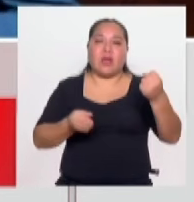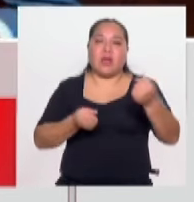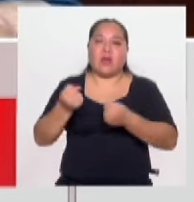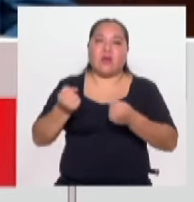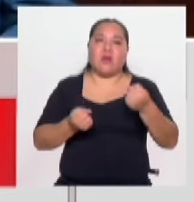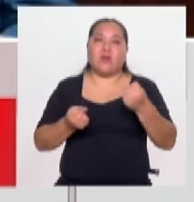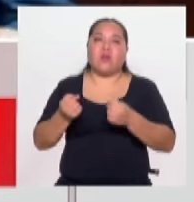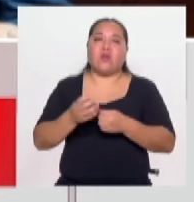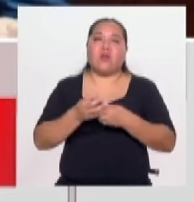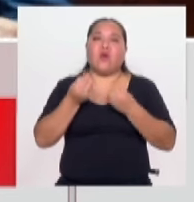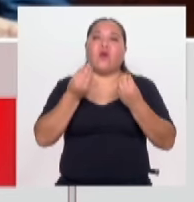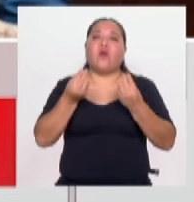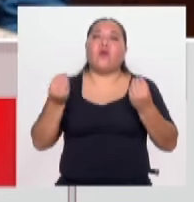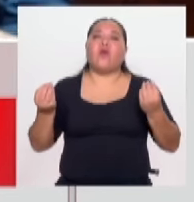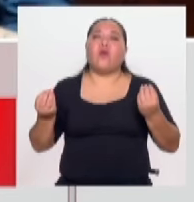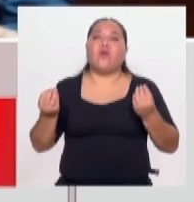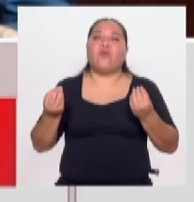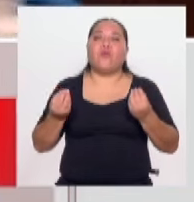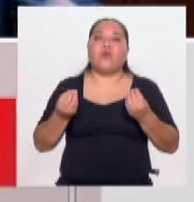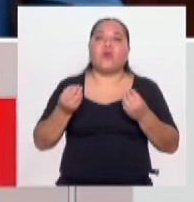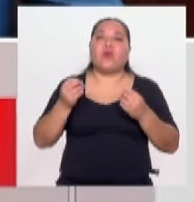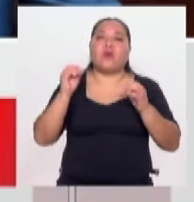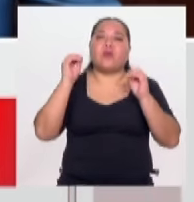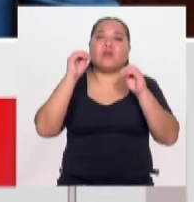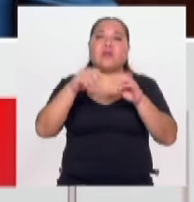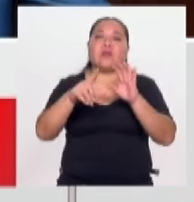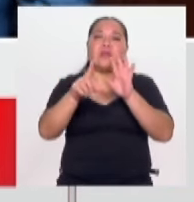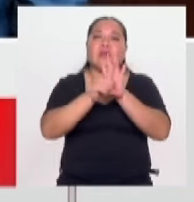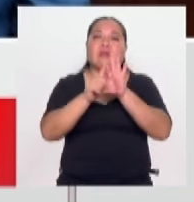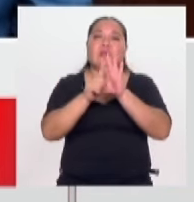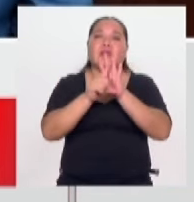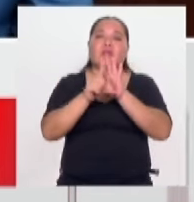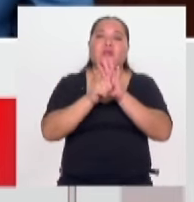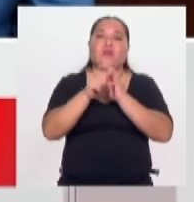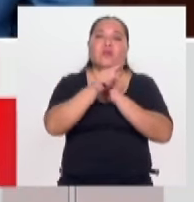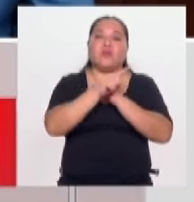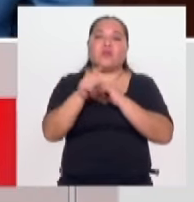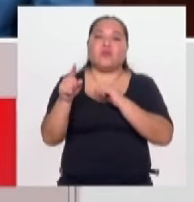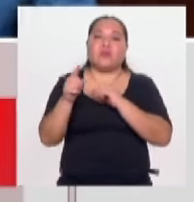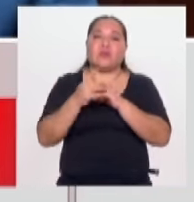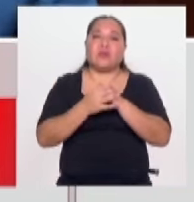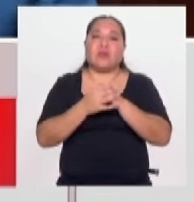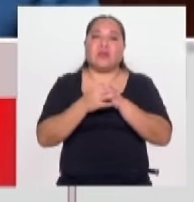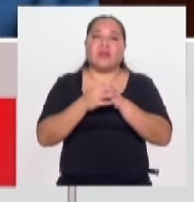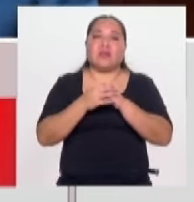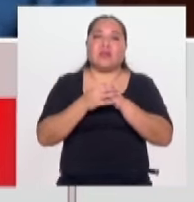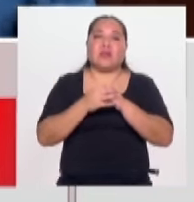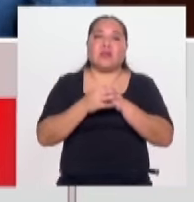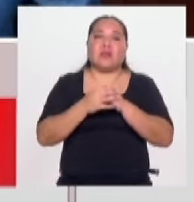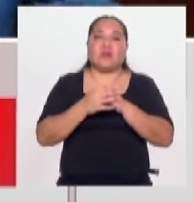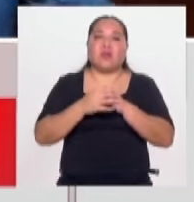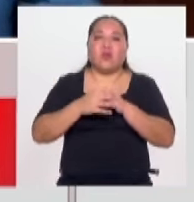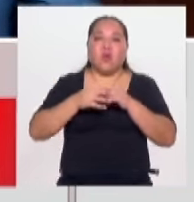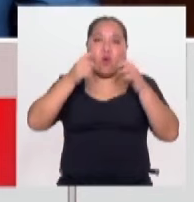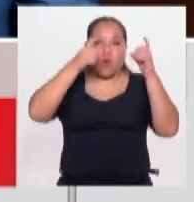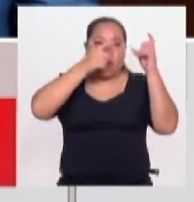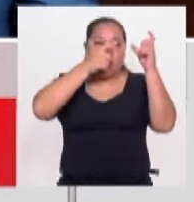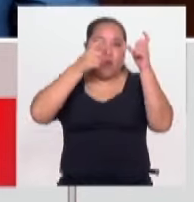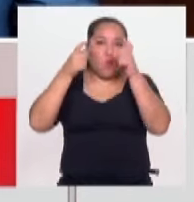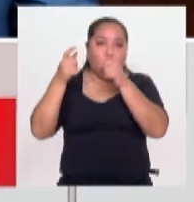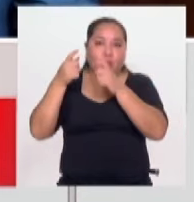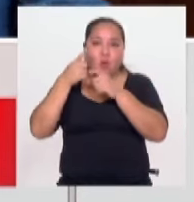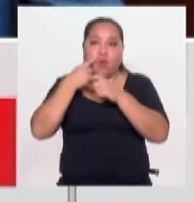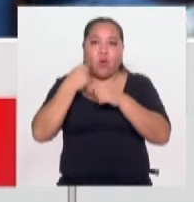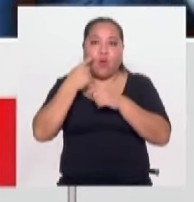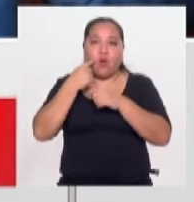¿Y cómo estuvo diseñada la ley? Muy simple. Si usted tiene lo que llaman un watchman, un